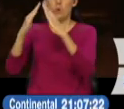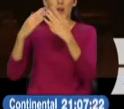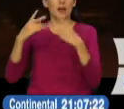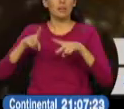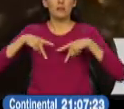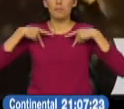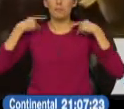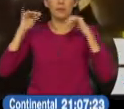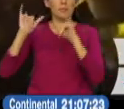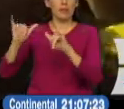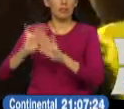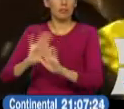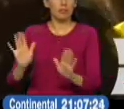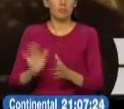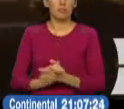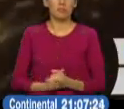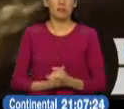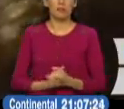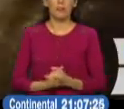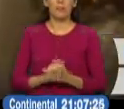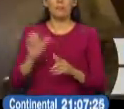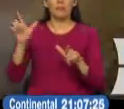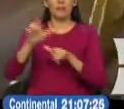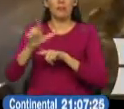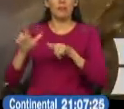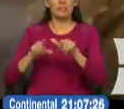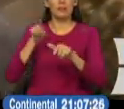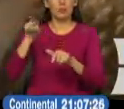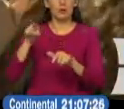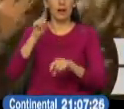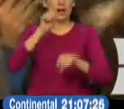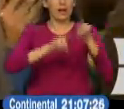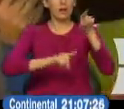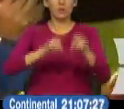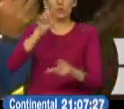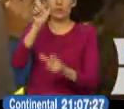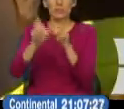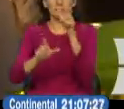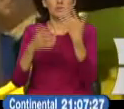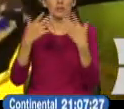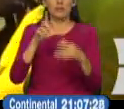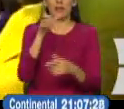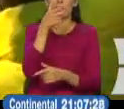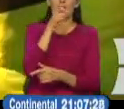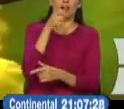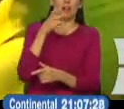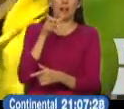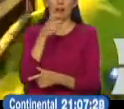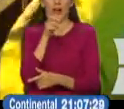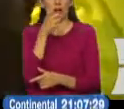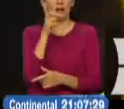viviendo acá. En este lugar incluso se detectó que varias personas se encontraban en estado etílico.